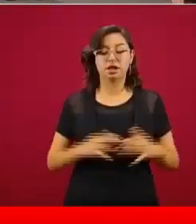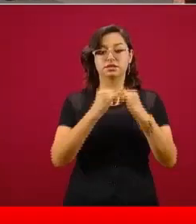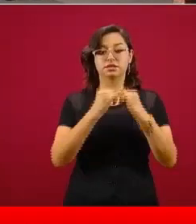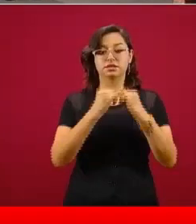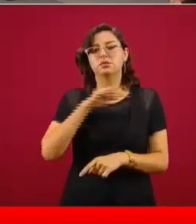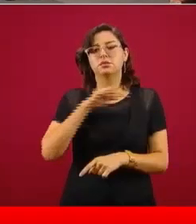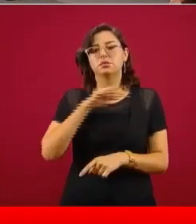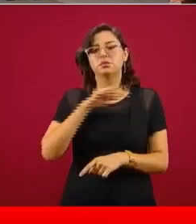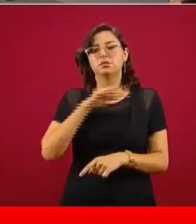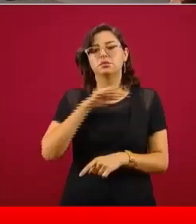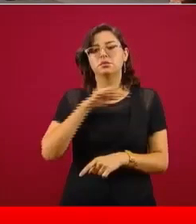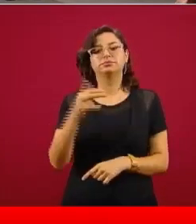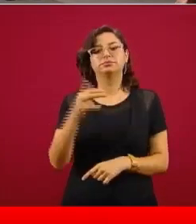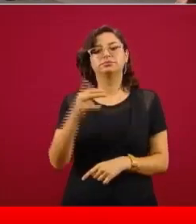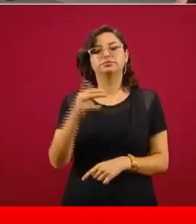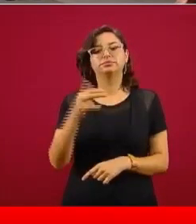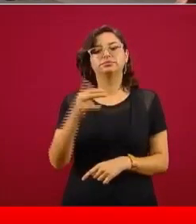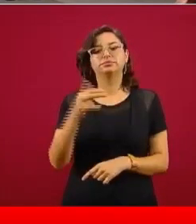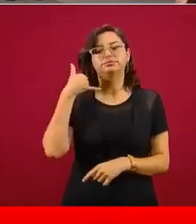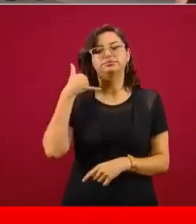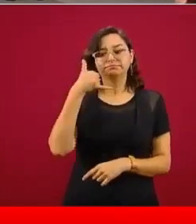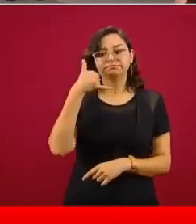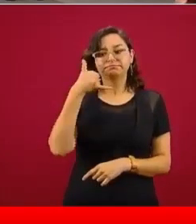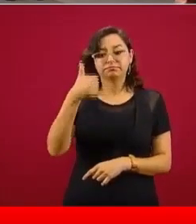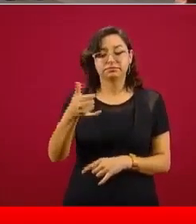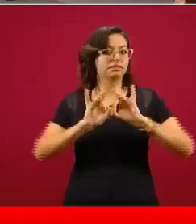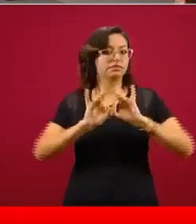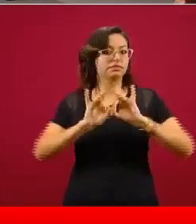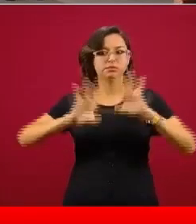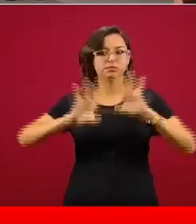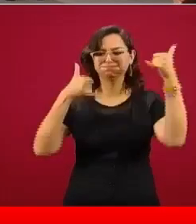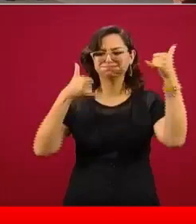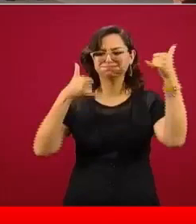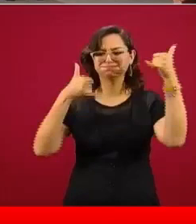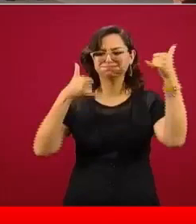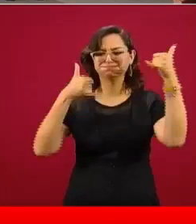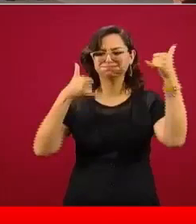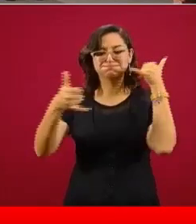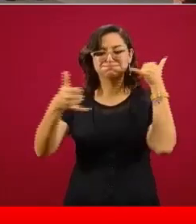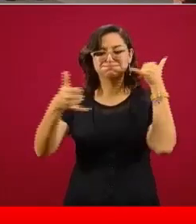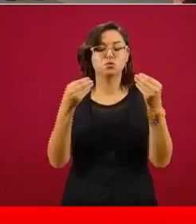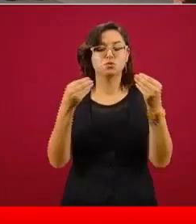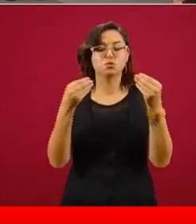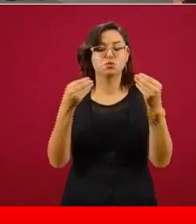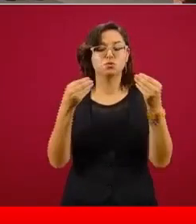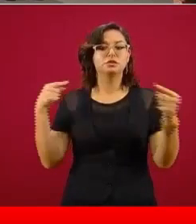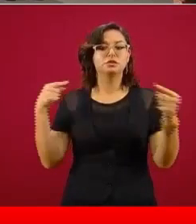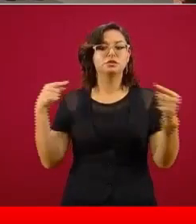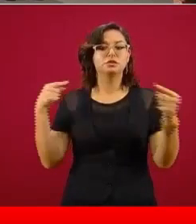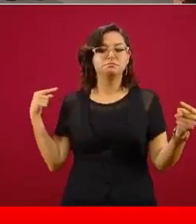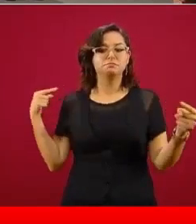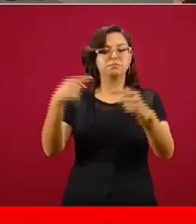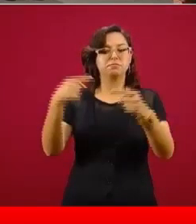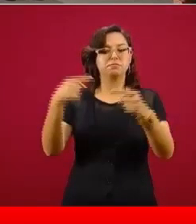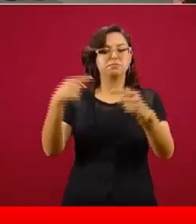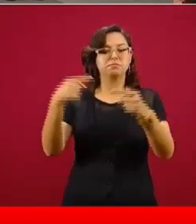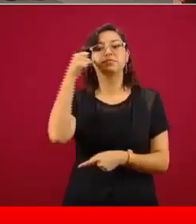hemos tenido. Hemos tenido picos muy grandes en la central telefónica y hasta el día de ayer